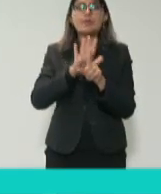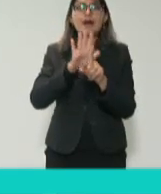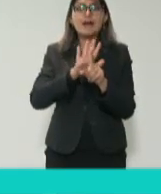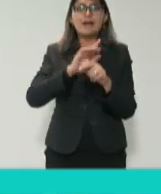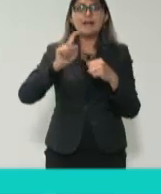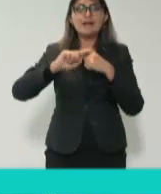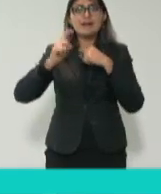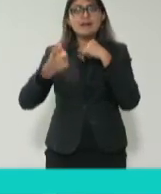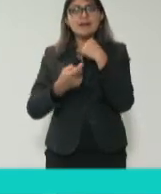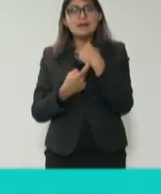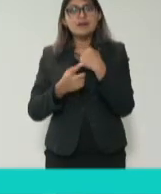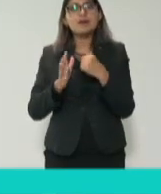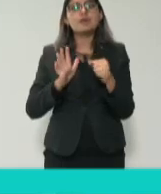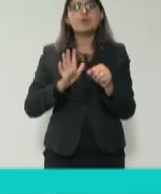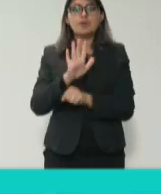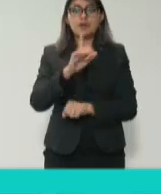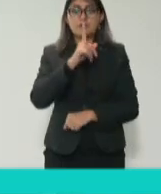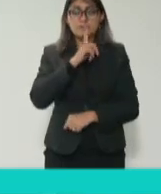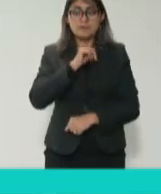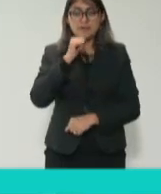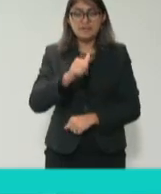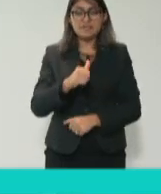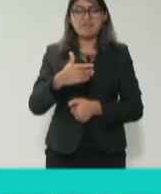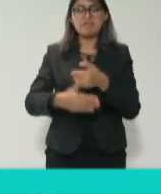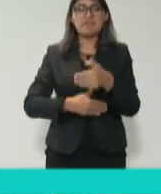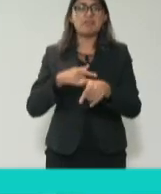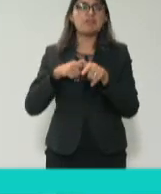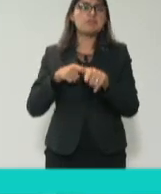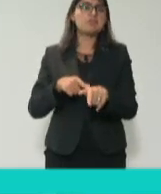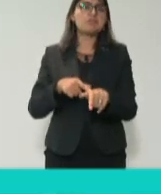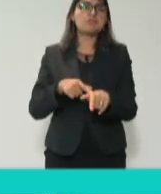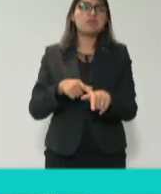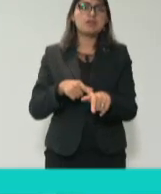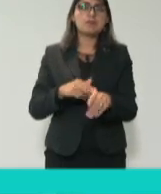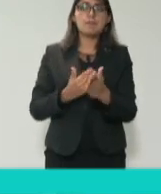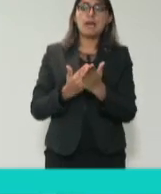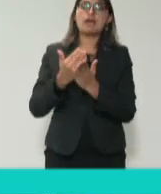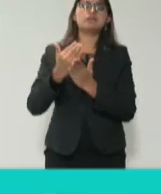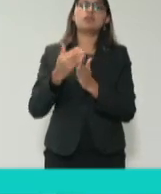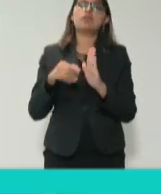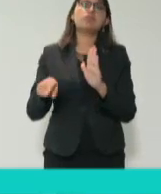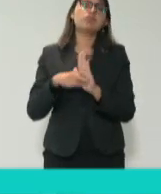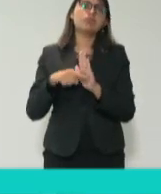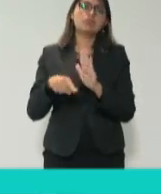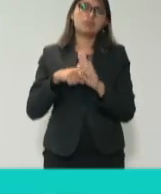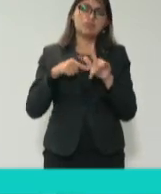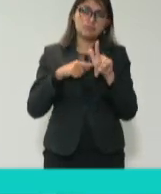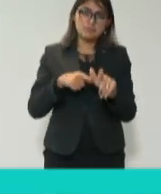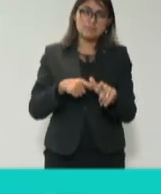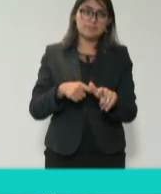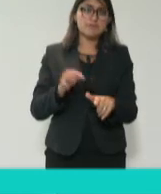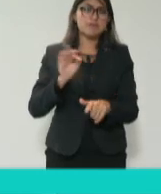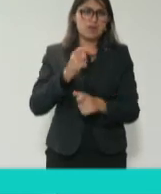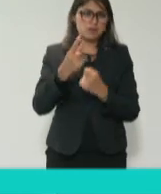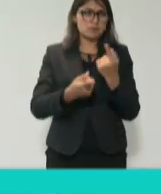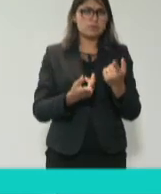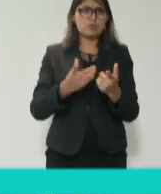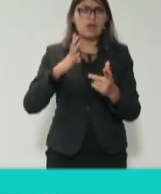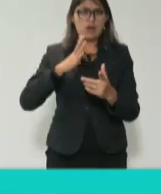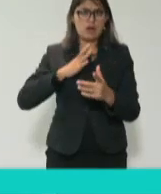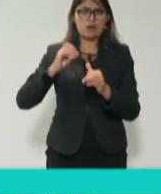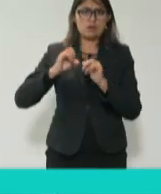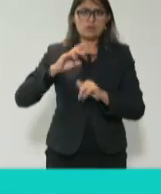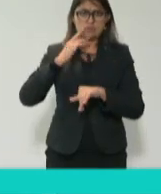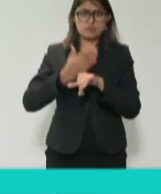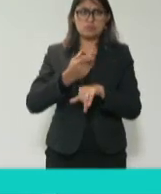esto sigue operando de la misma manera. ¿Cuántos de ustedes en sus dependencias, si es que aquí hay sujetos obligados que supongo que sí, han revisado sus